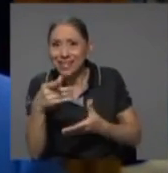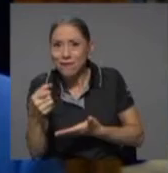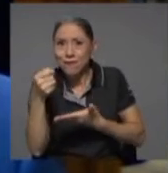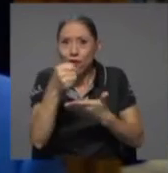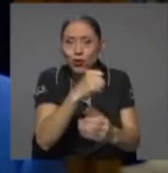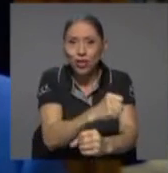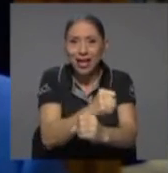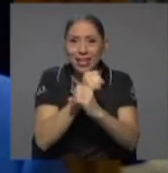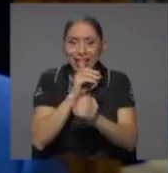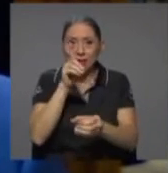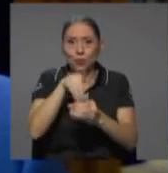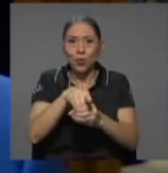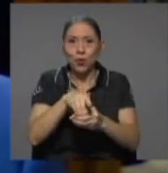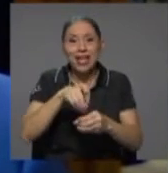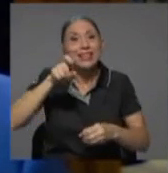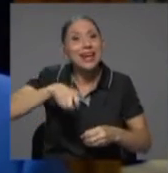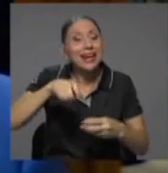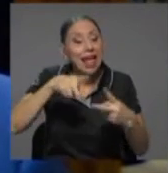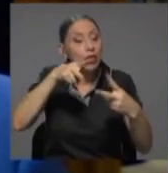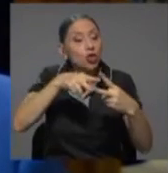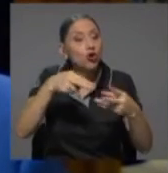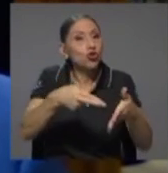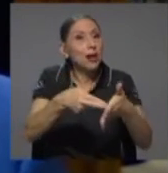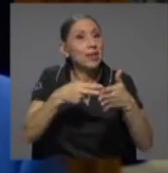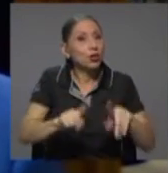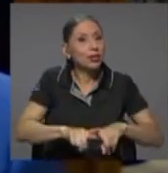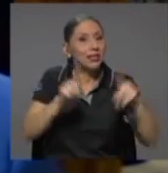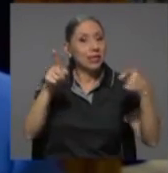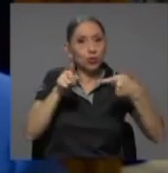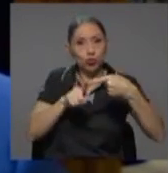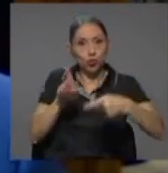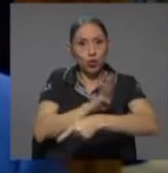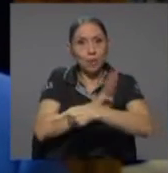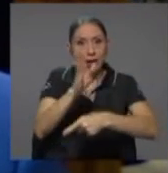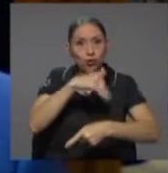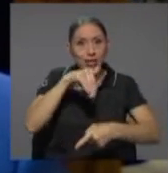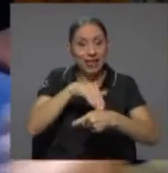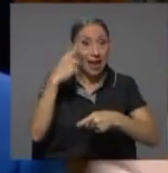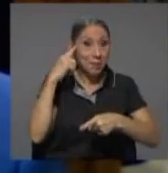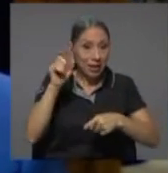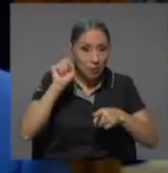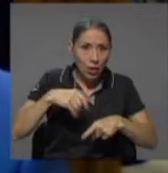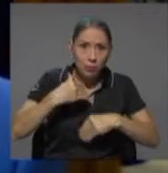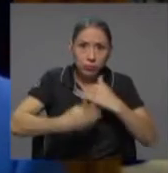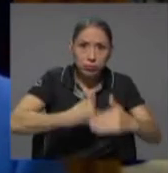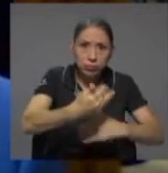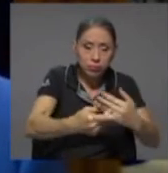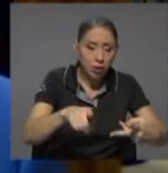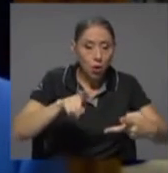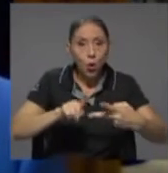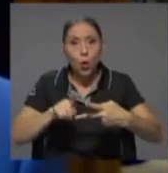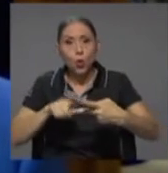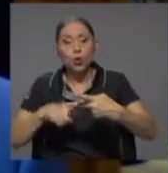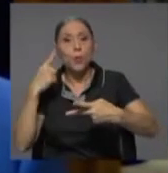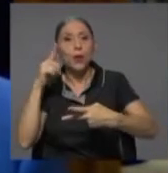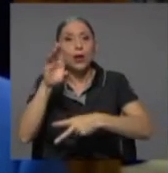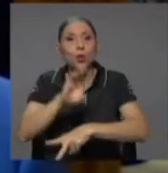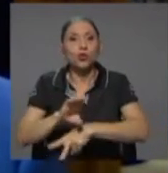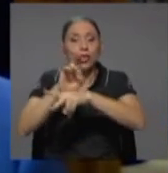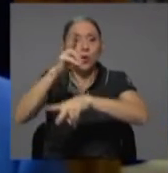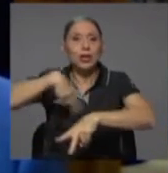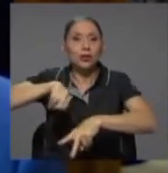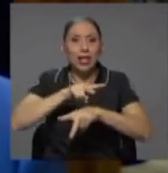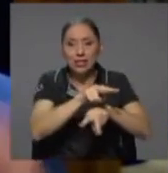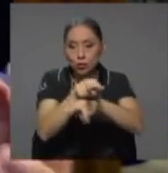requería dos reglamentos distintos. Uno emitido por el Banco Central para la operación del Fondo de Garantía de Depósitos y otro emitido por el Consejo Nacional de